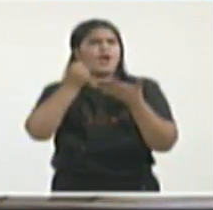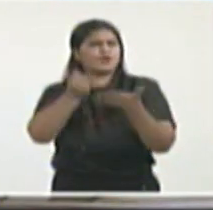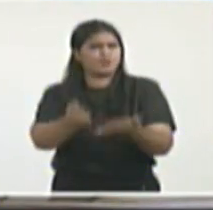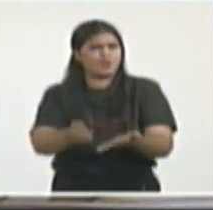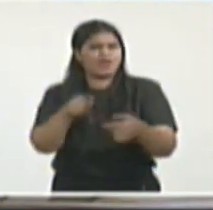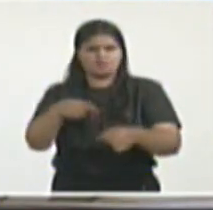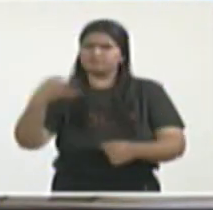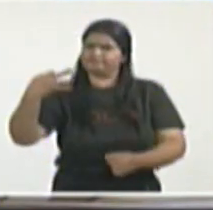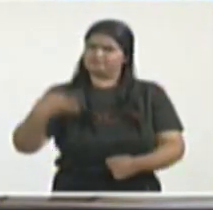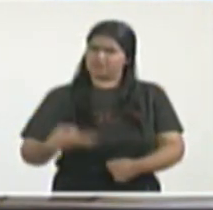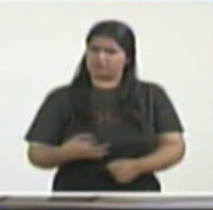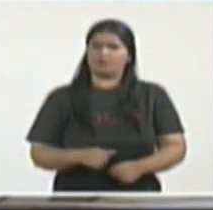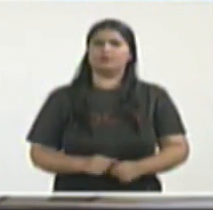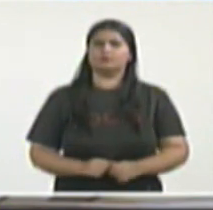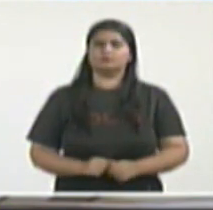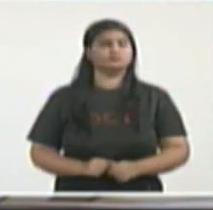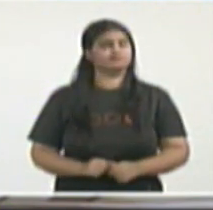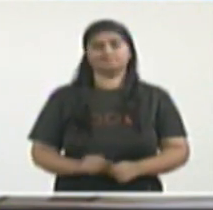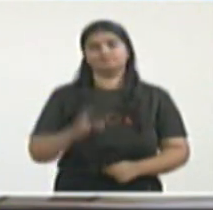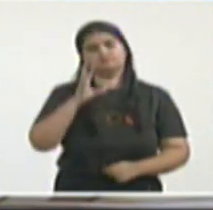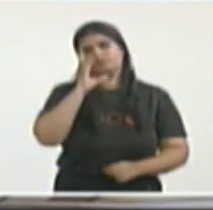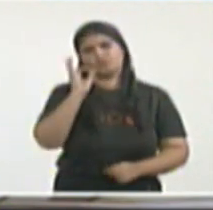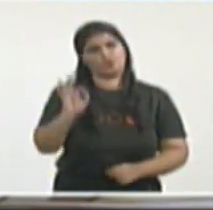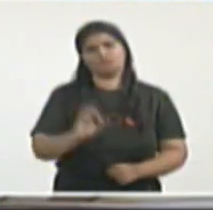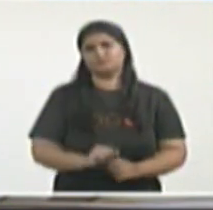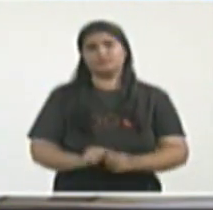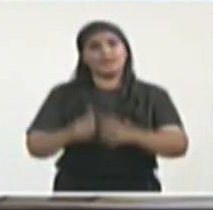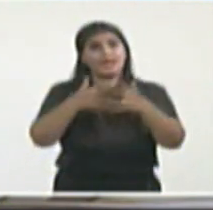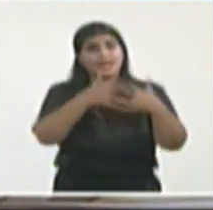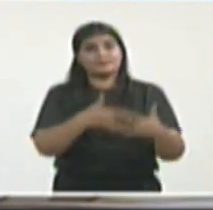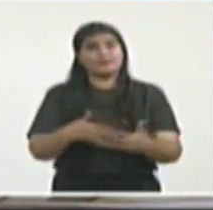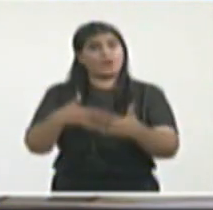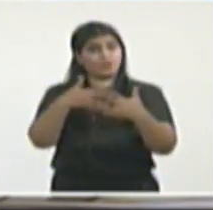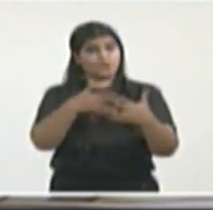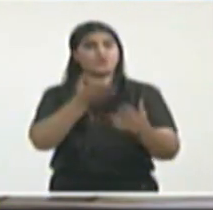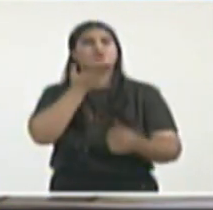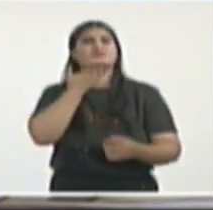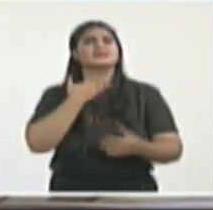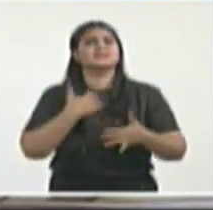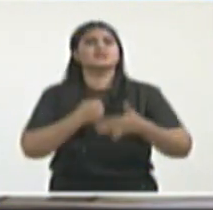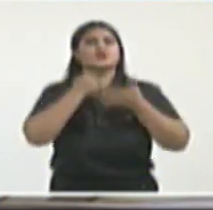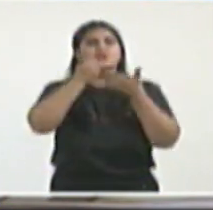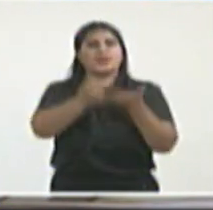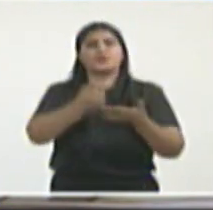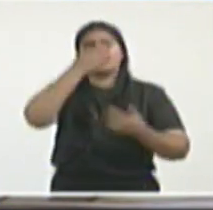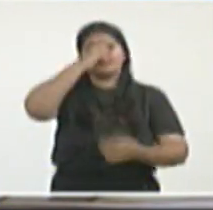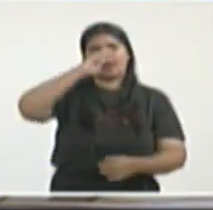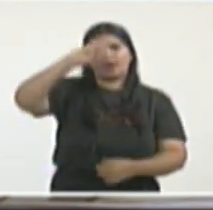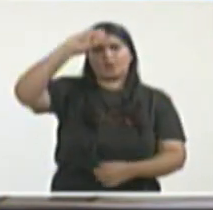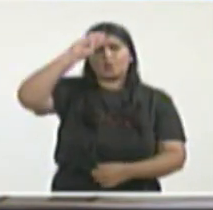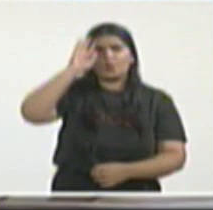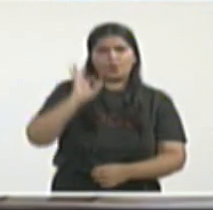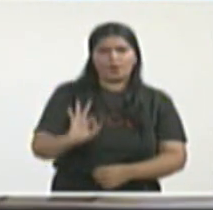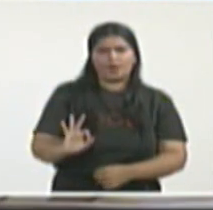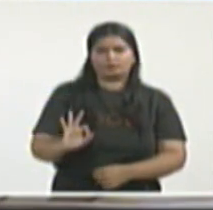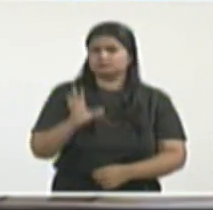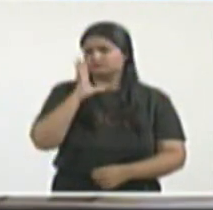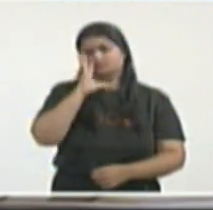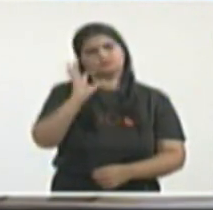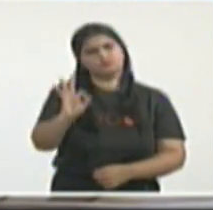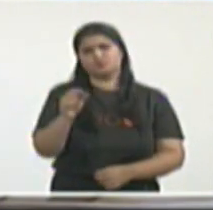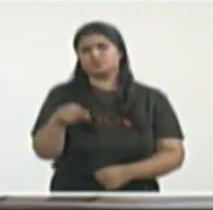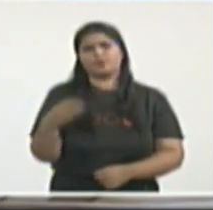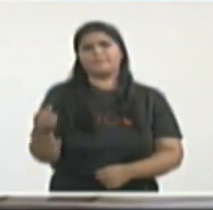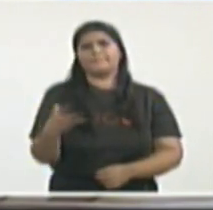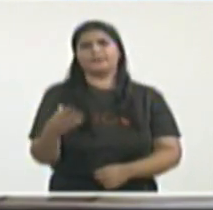mandar donaciones, asociaciones de distinto carácter, etc., hayan sido también manipulados